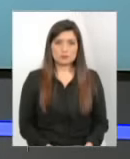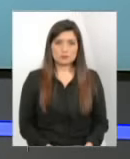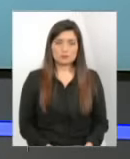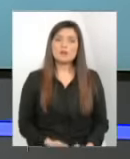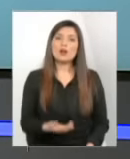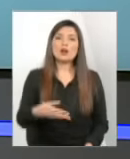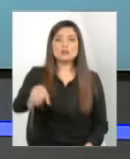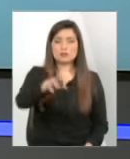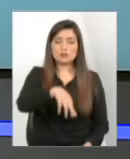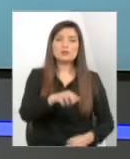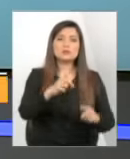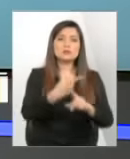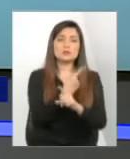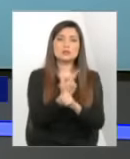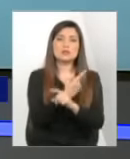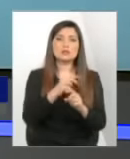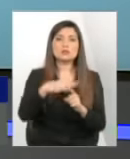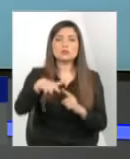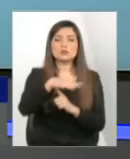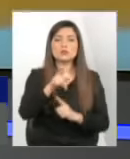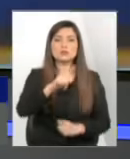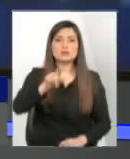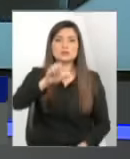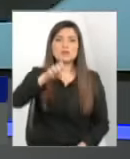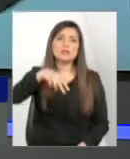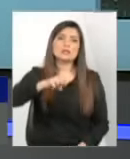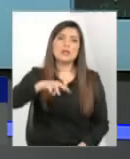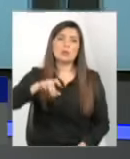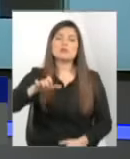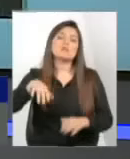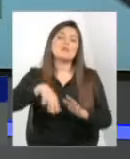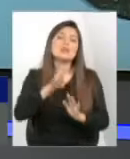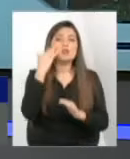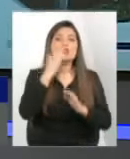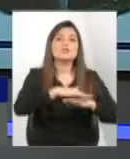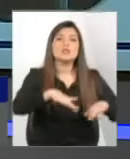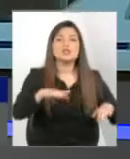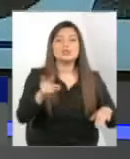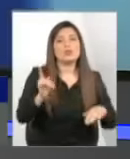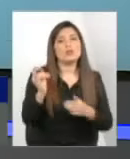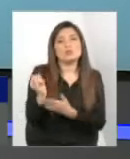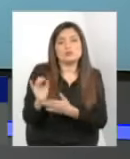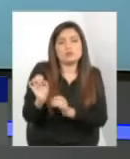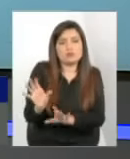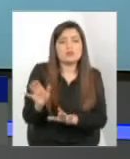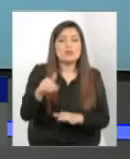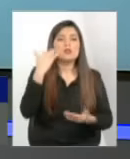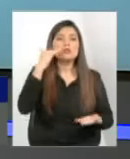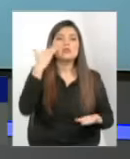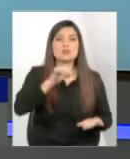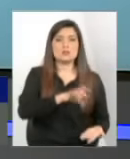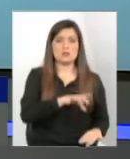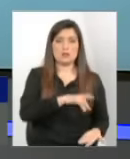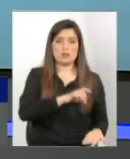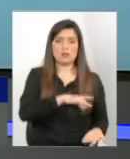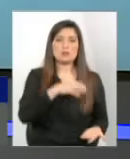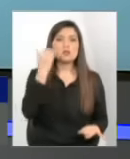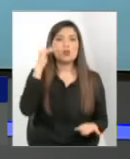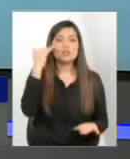estamos de vuelta hablando de la situación del Sename de los menores más que el Sename de los niños de los niños chilenos de los niños que están